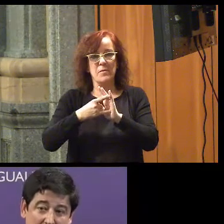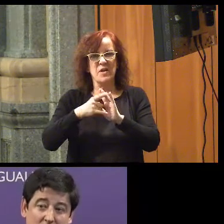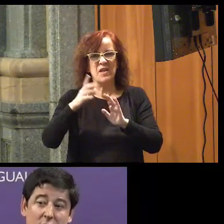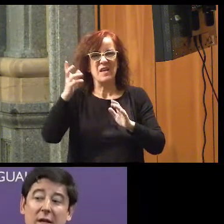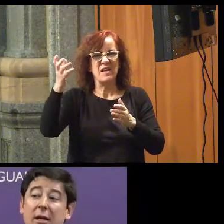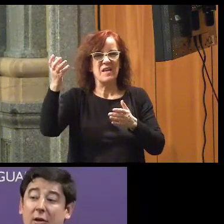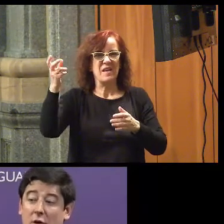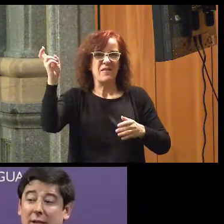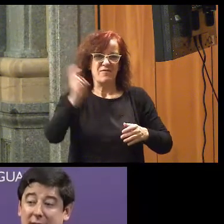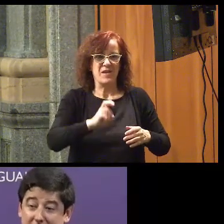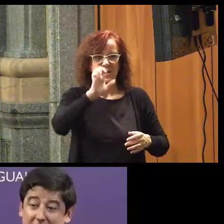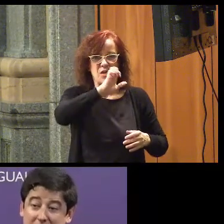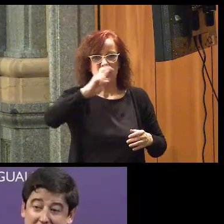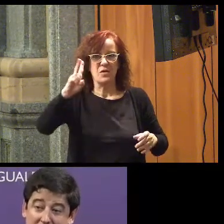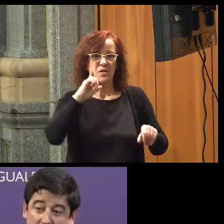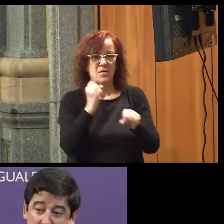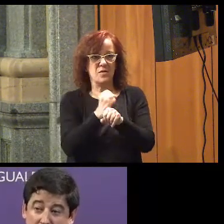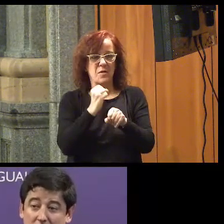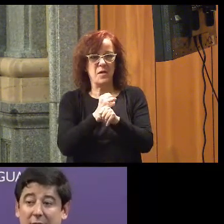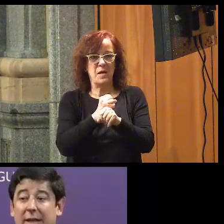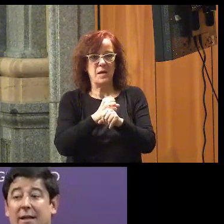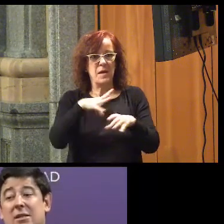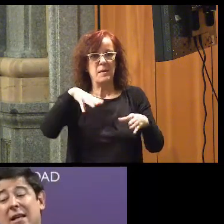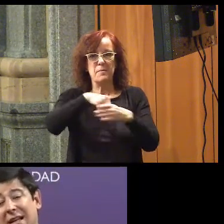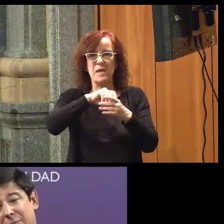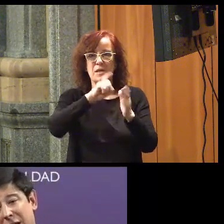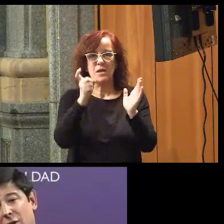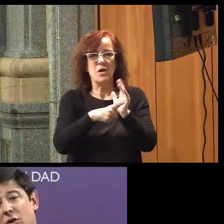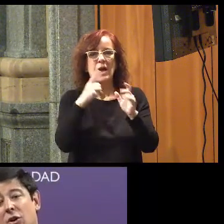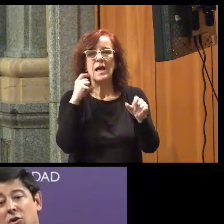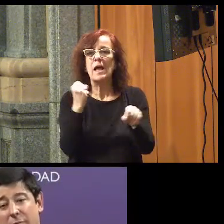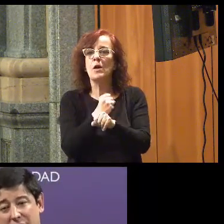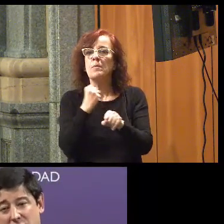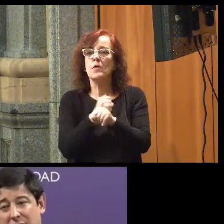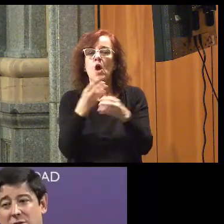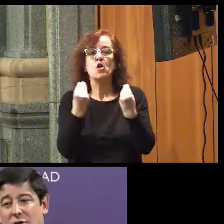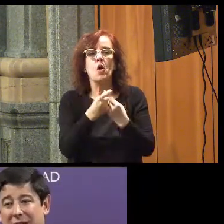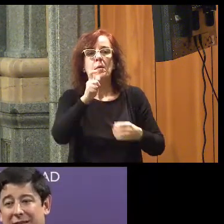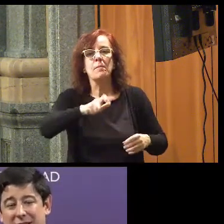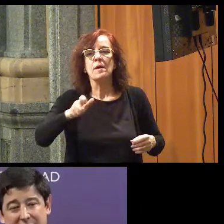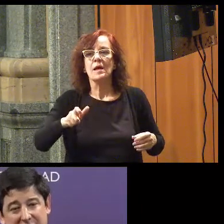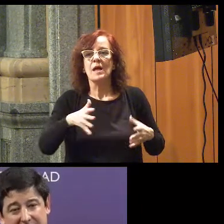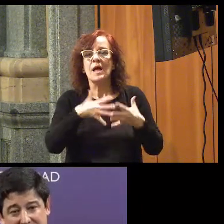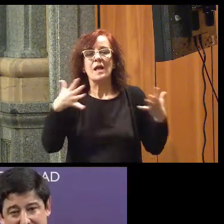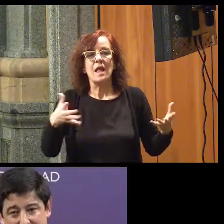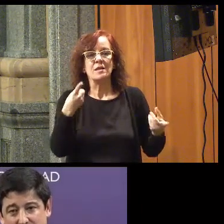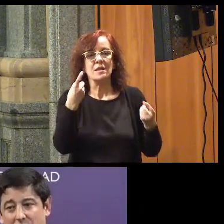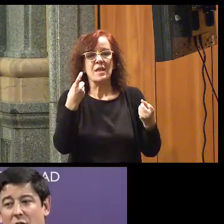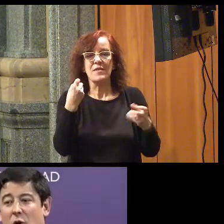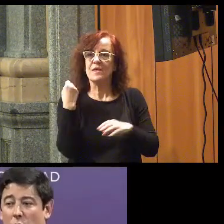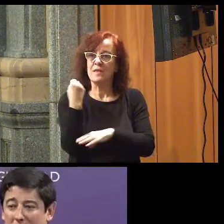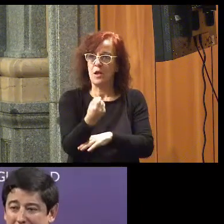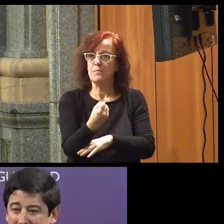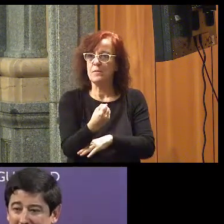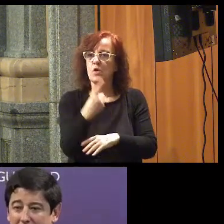Estados Unidos con la que trabaja Plena Inclusión, que es el empleo con personas con grandes necesidades de apoyo. Un empleo